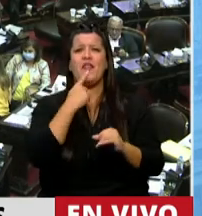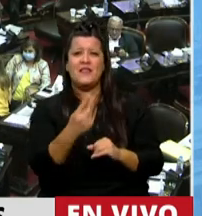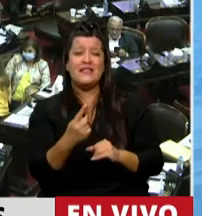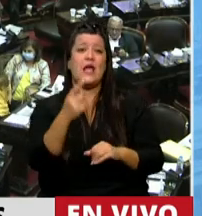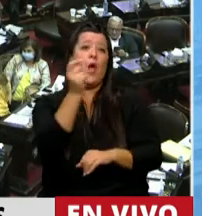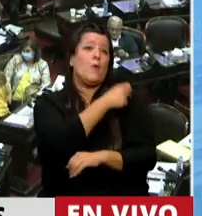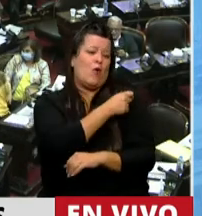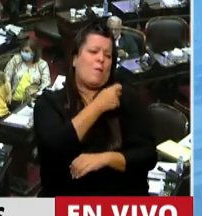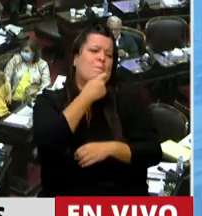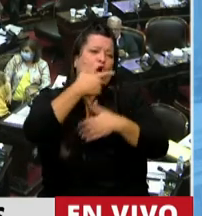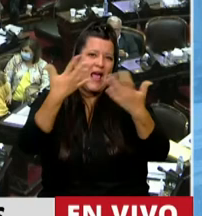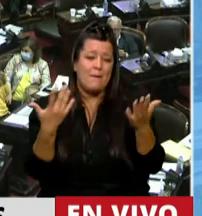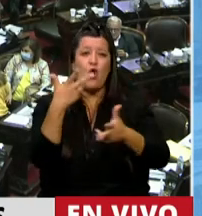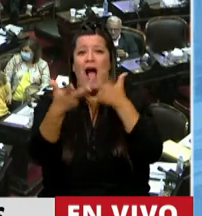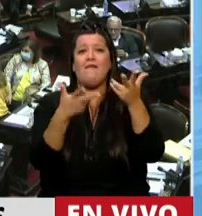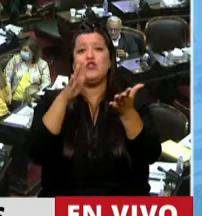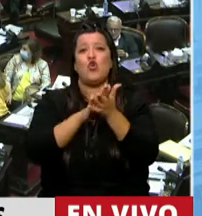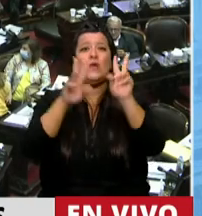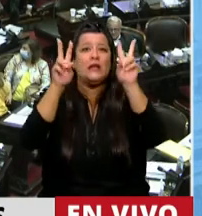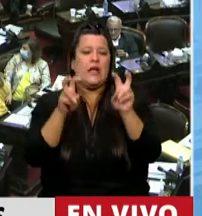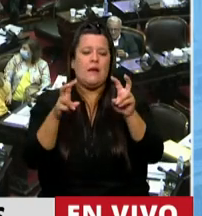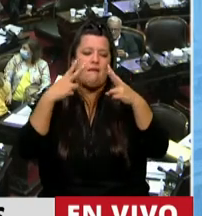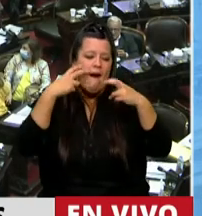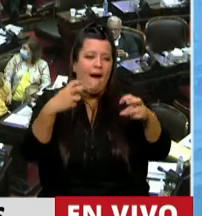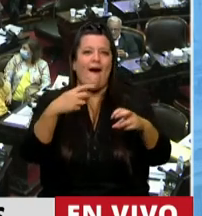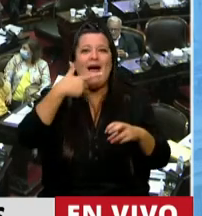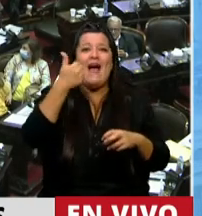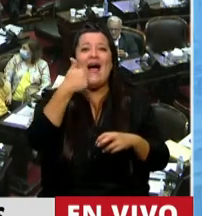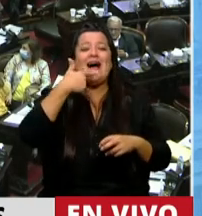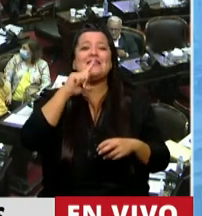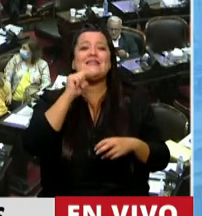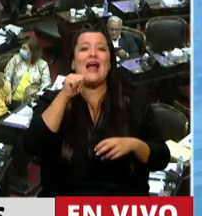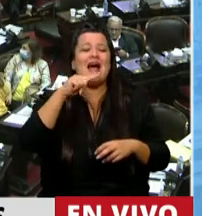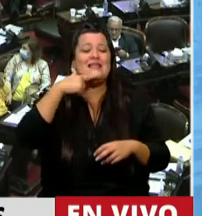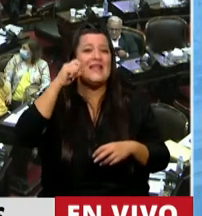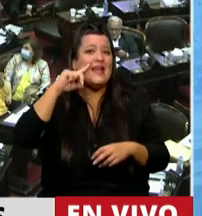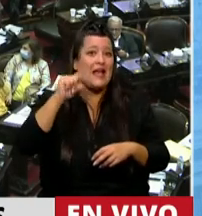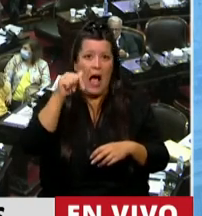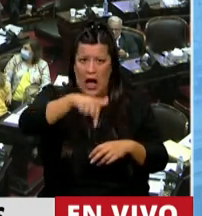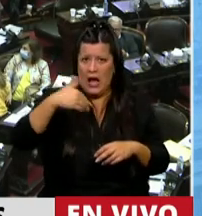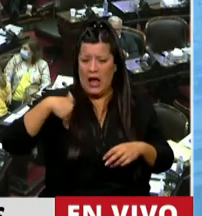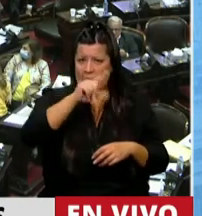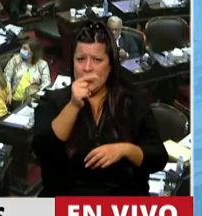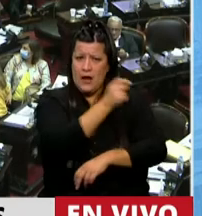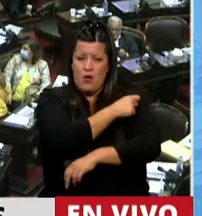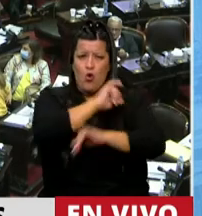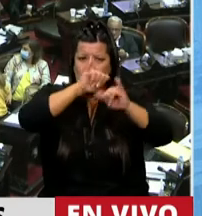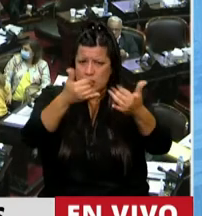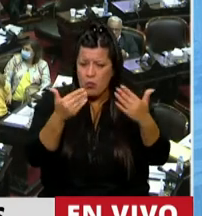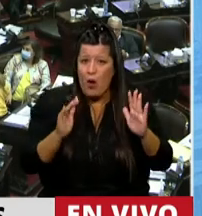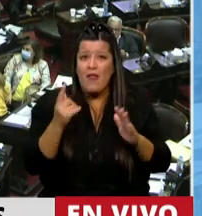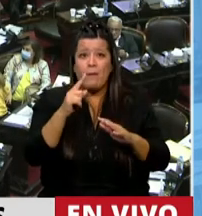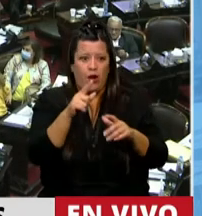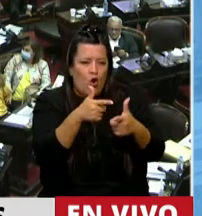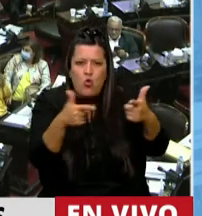vacuna, por ejemplo, si se habla del conocimiento, de AstraZeneca se produce en nuestro país. Ahora, la vacuna no aparece, ¿por qué? Y